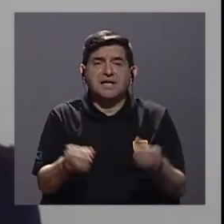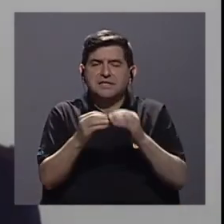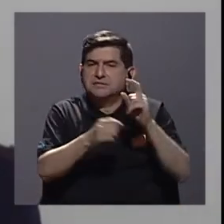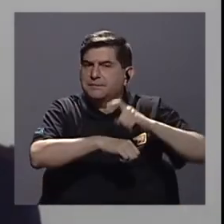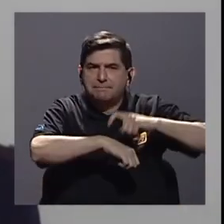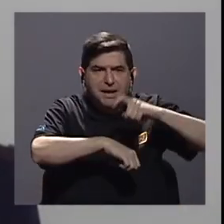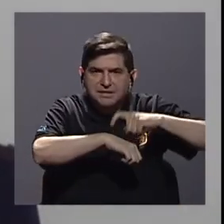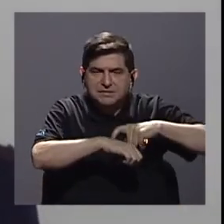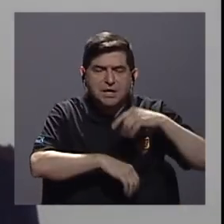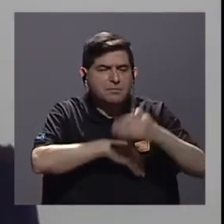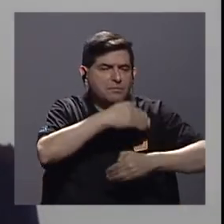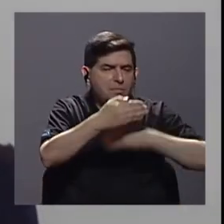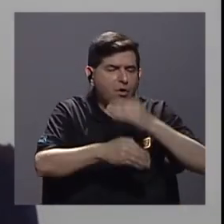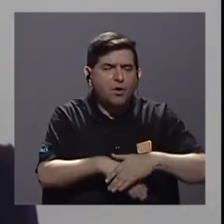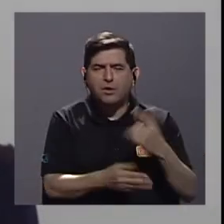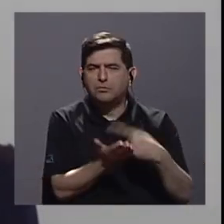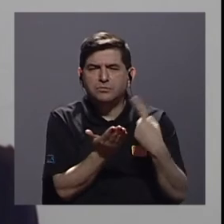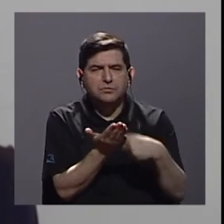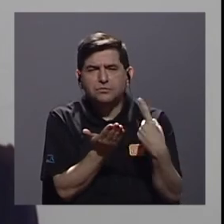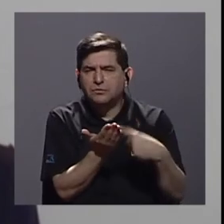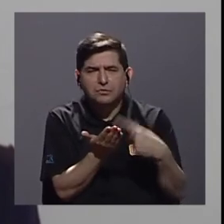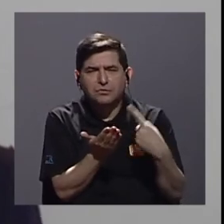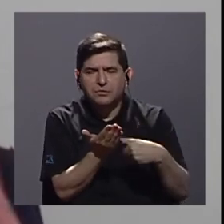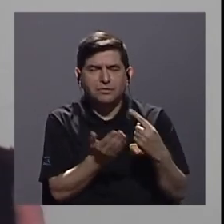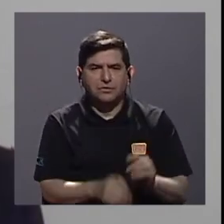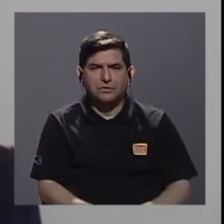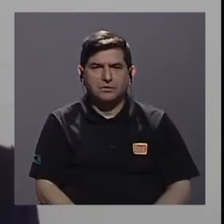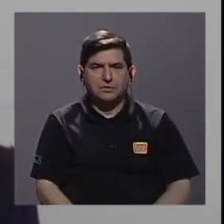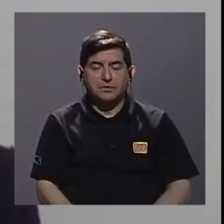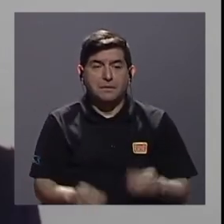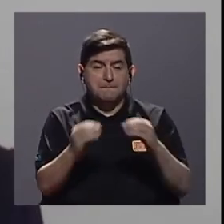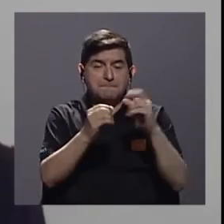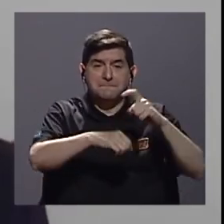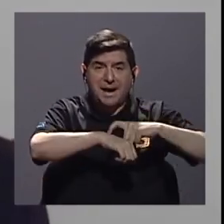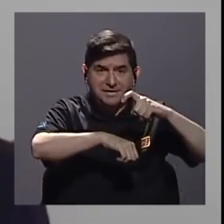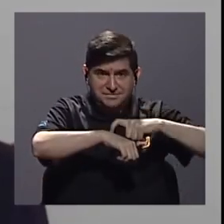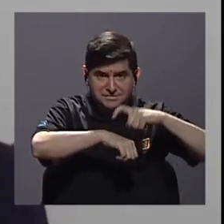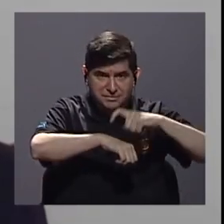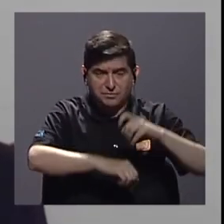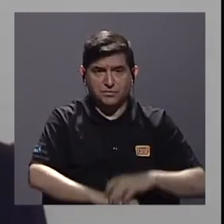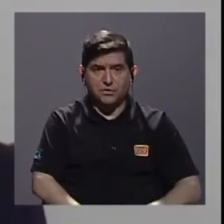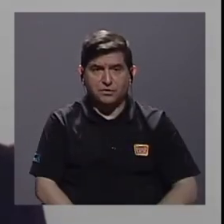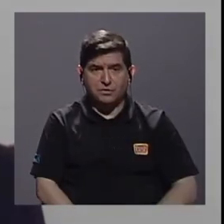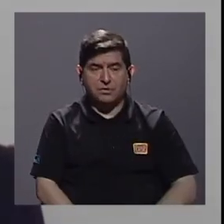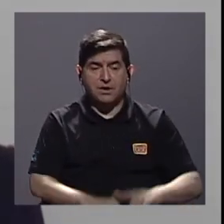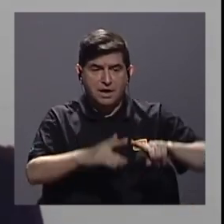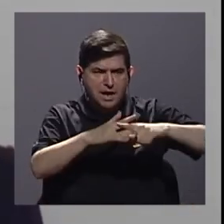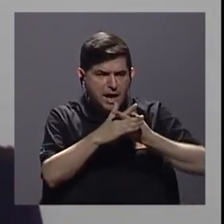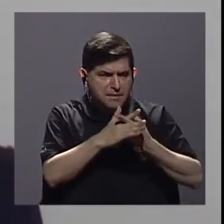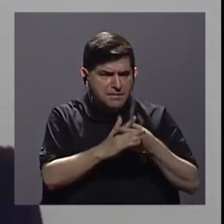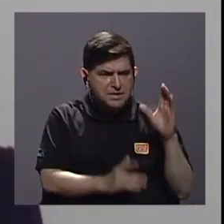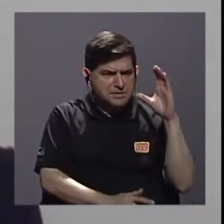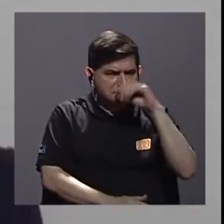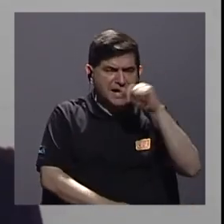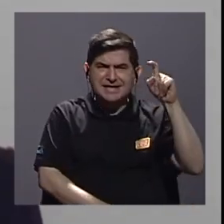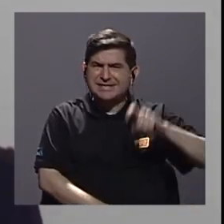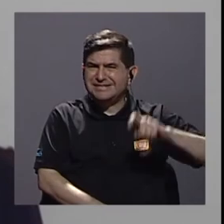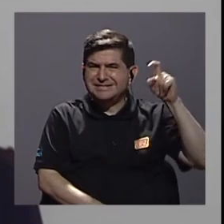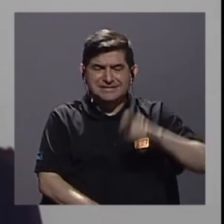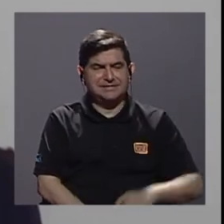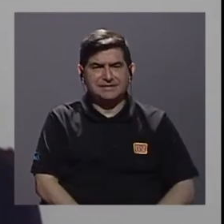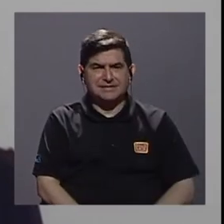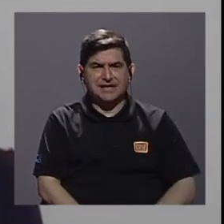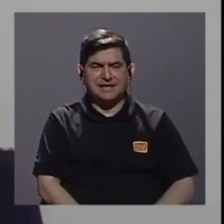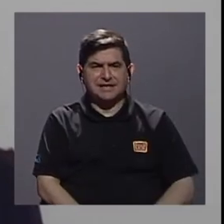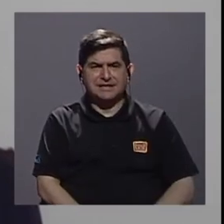tiempo o procesos deliberativos de mayor tiempo, empezamos a visualizar la necesidad de